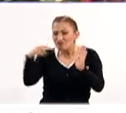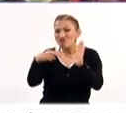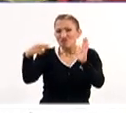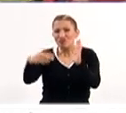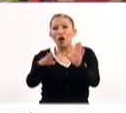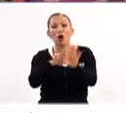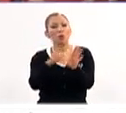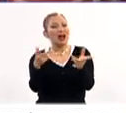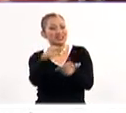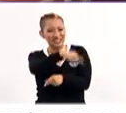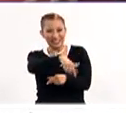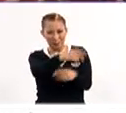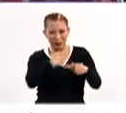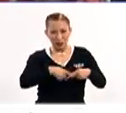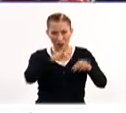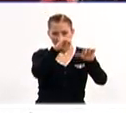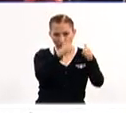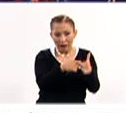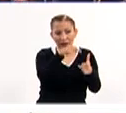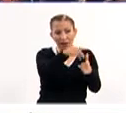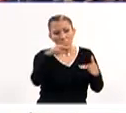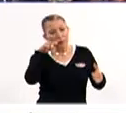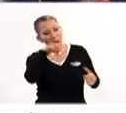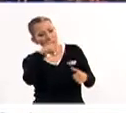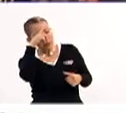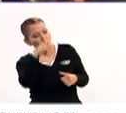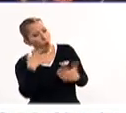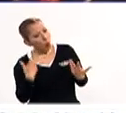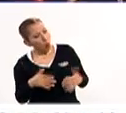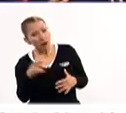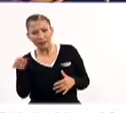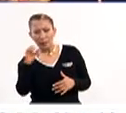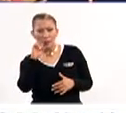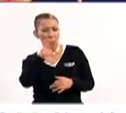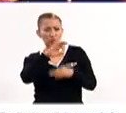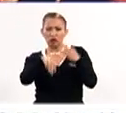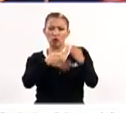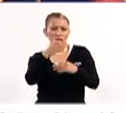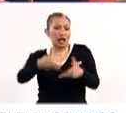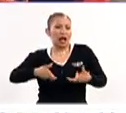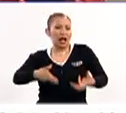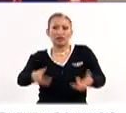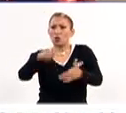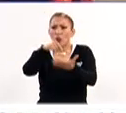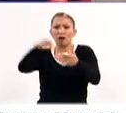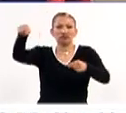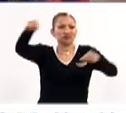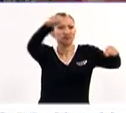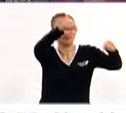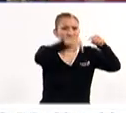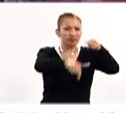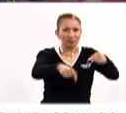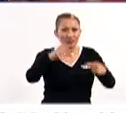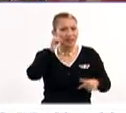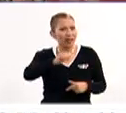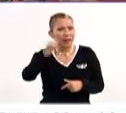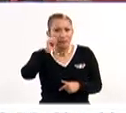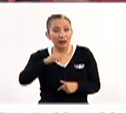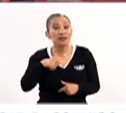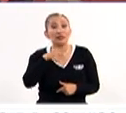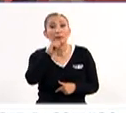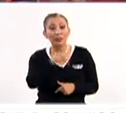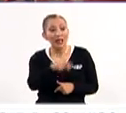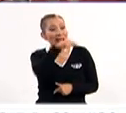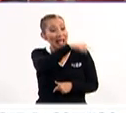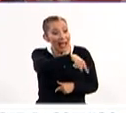en cómo hacer que ellos no solamente sean vistos en nuestro país, que además los vemos en todas las calles, en todos los espacios, en todos los momentos, sino que